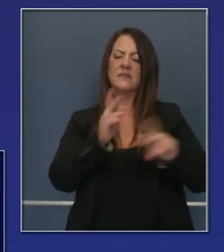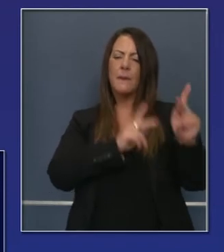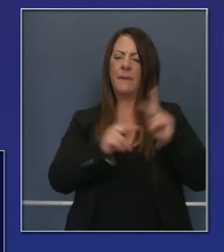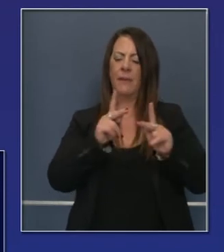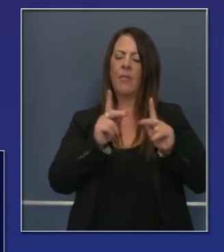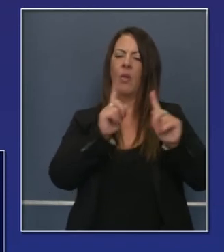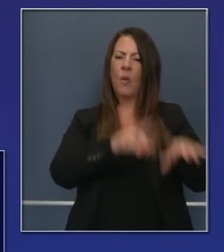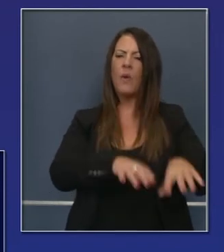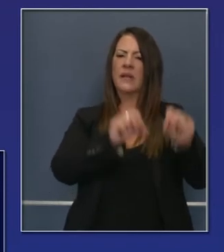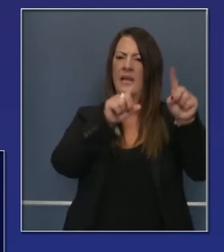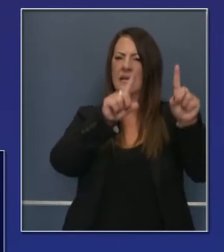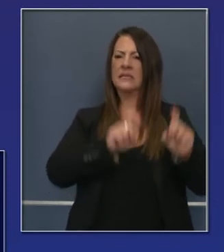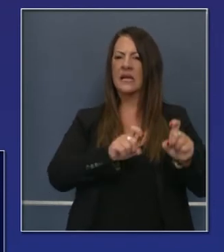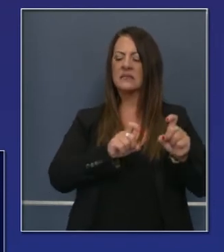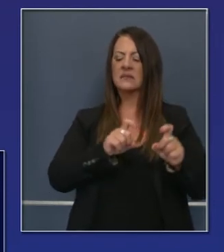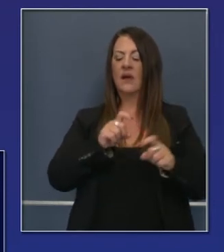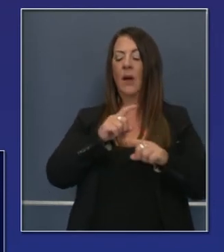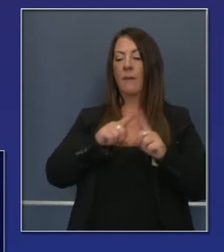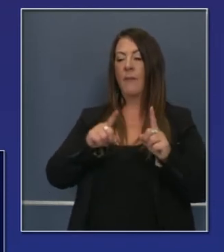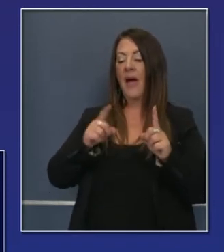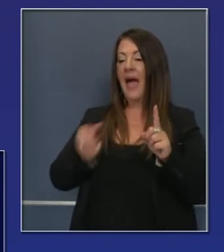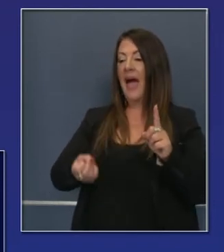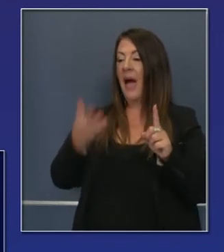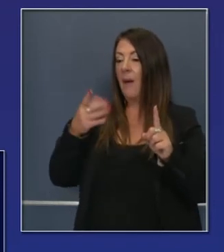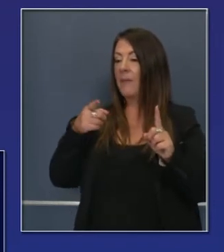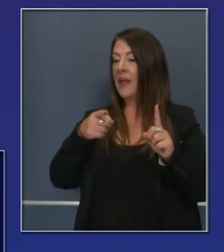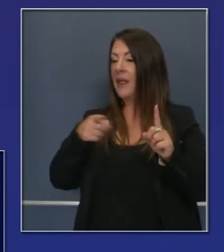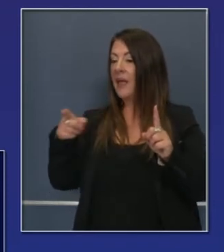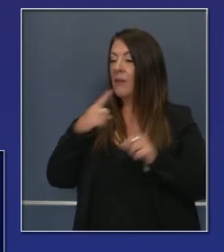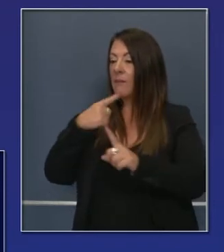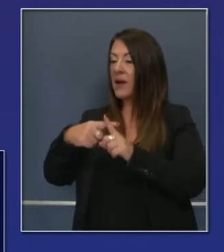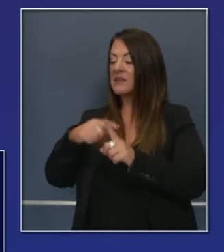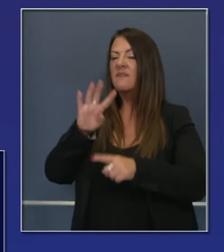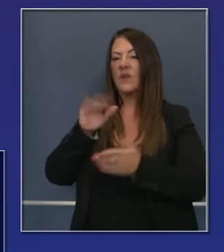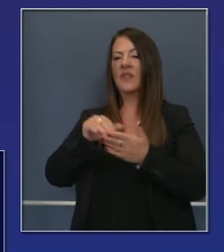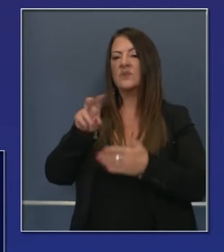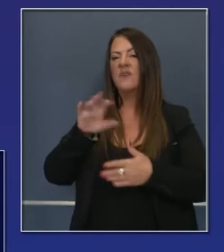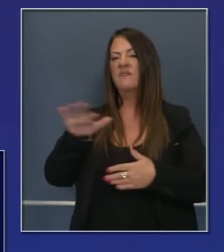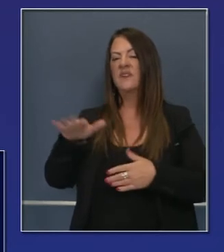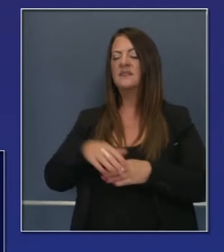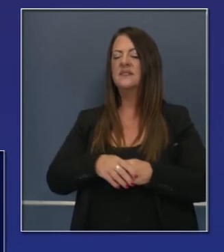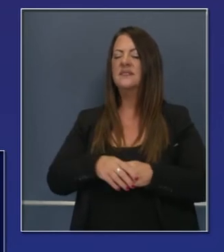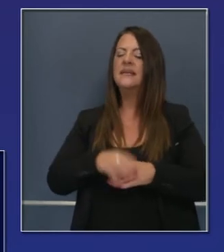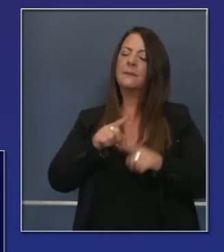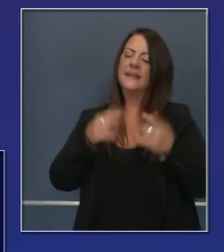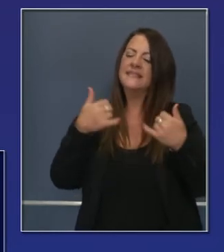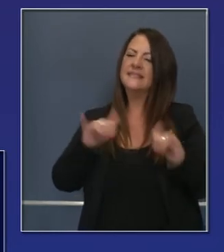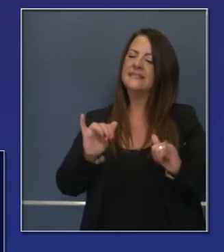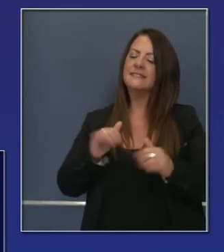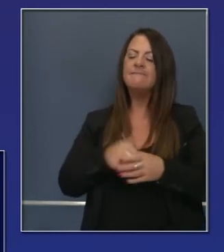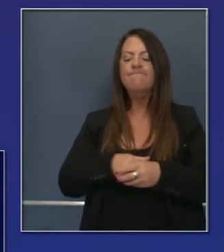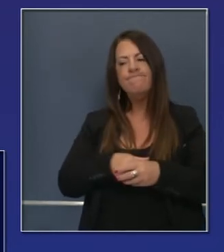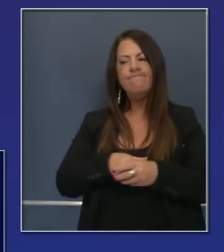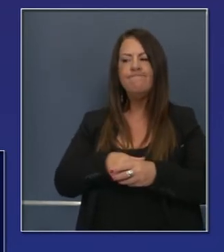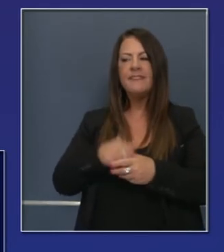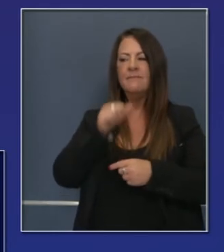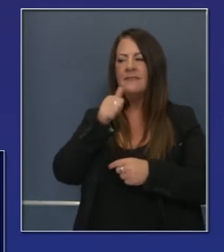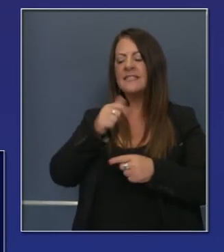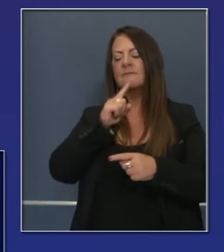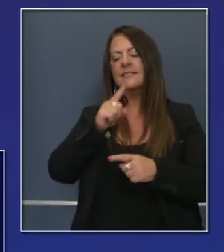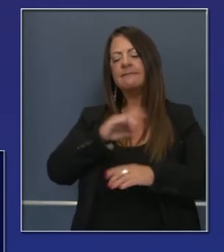mil pruebas diagnósticas. Eso es una buena señal, pero sin embargo, es una señal de que